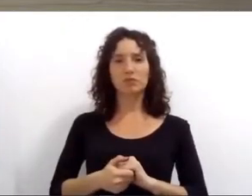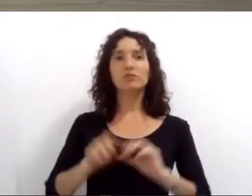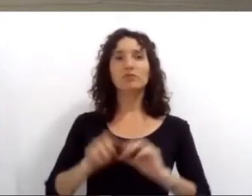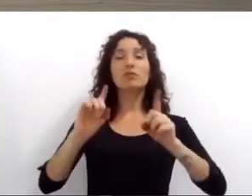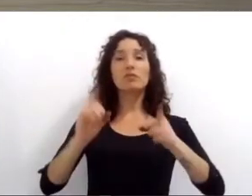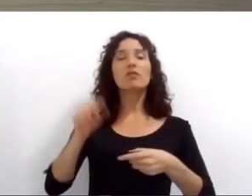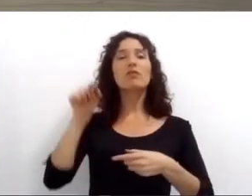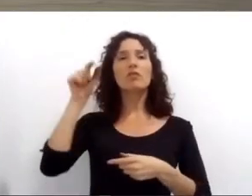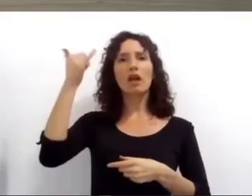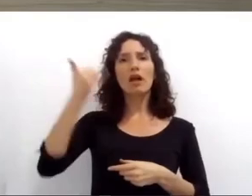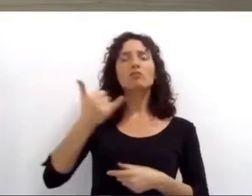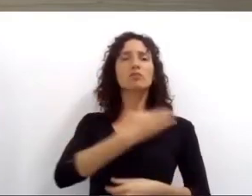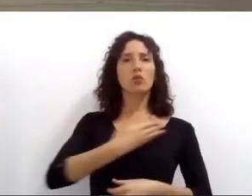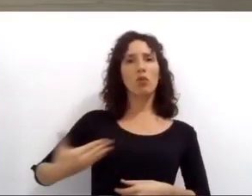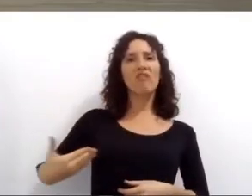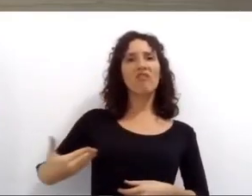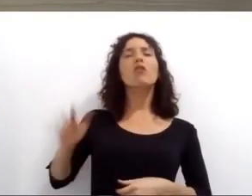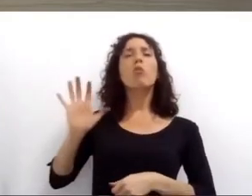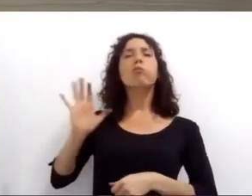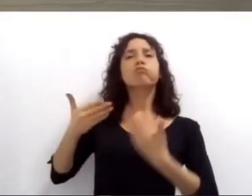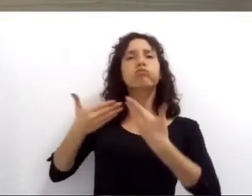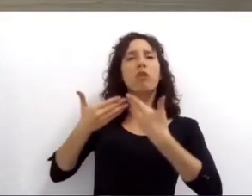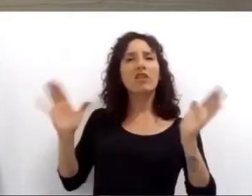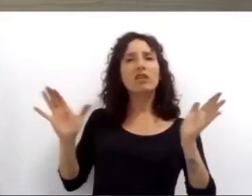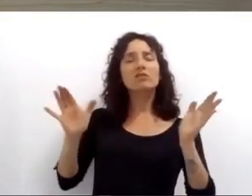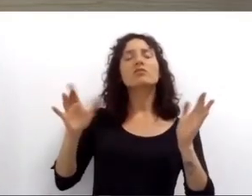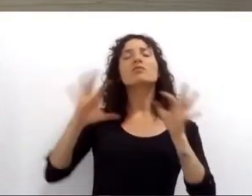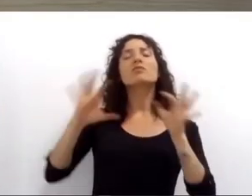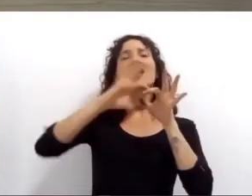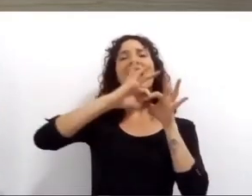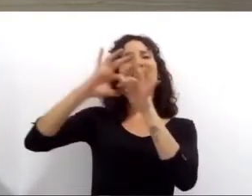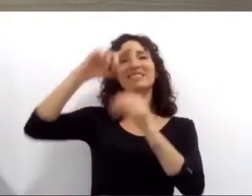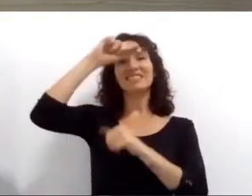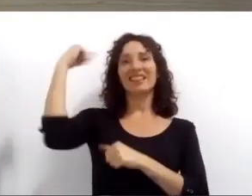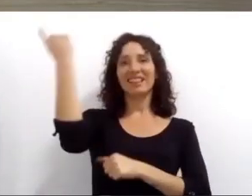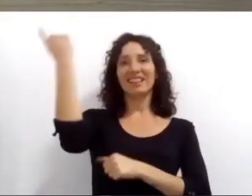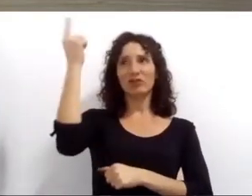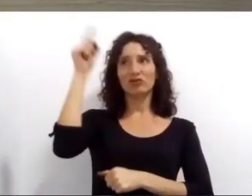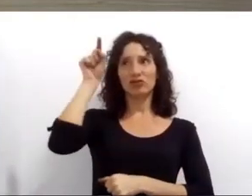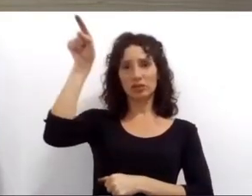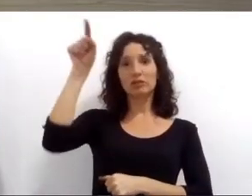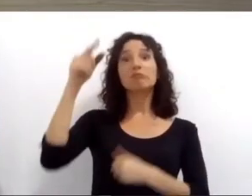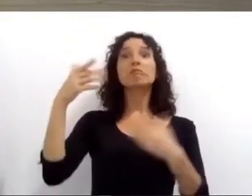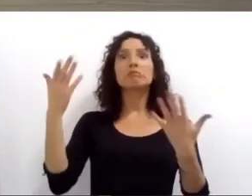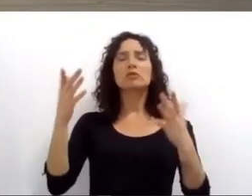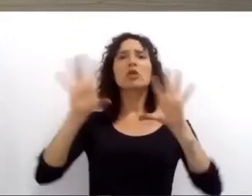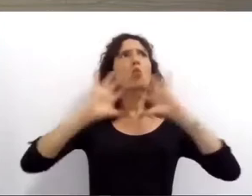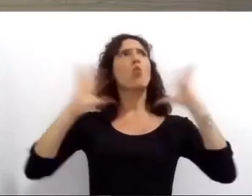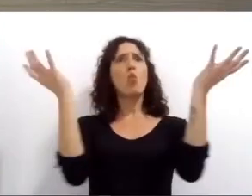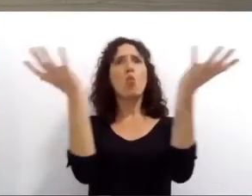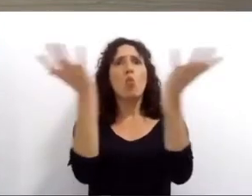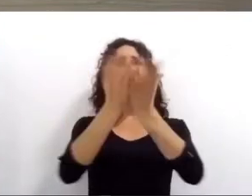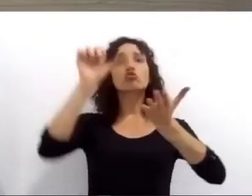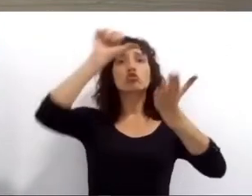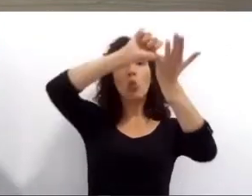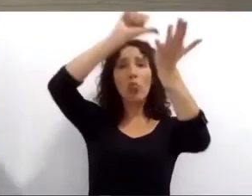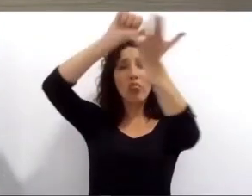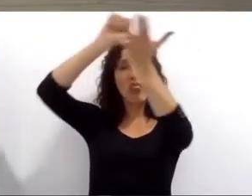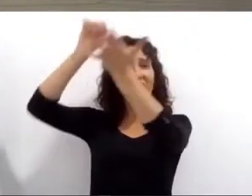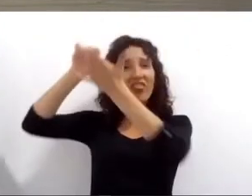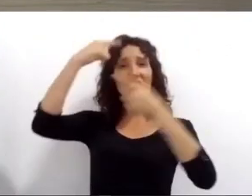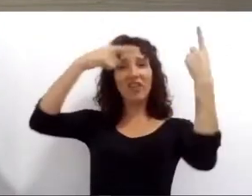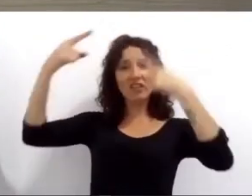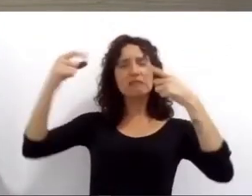para el gobierno abierto esto nos permitirá trabajar en conjunto con las principales ciudades del mundo y las organizaciones de la sociedad civil